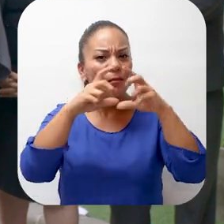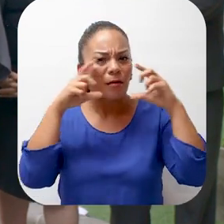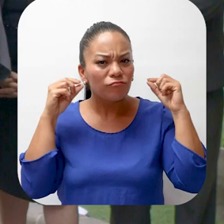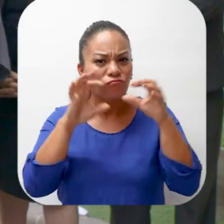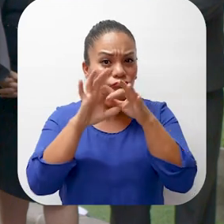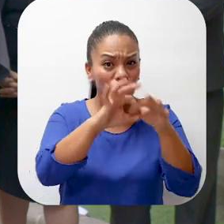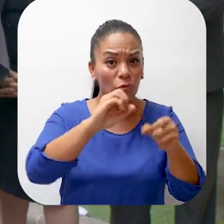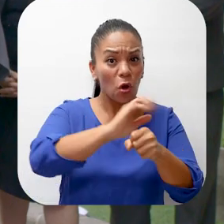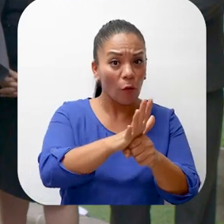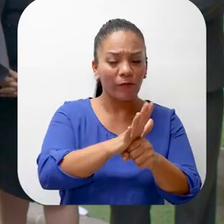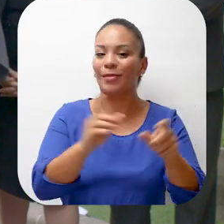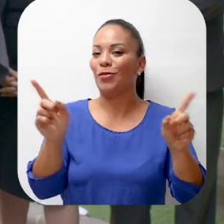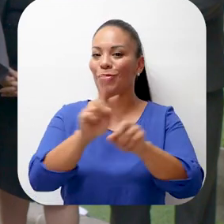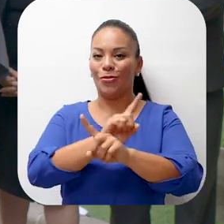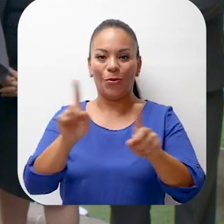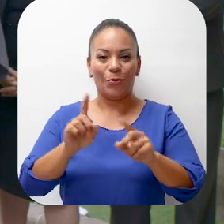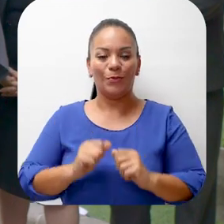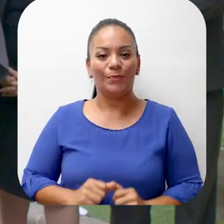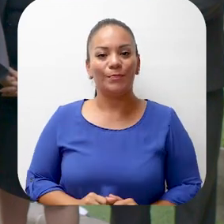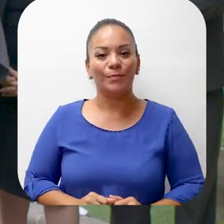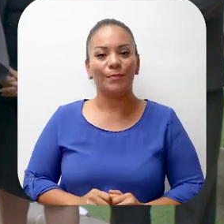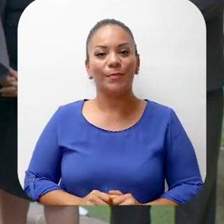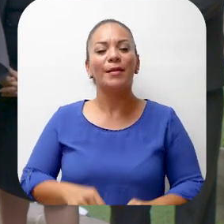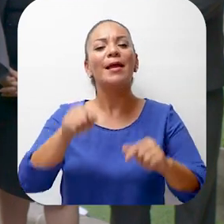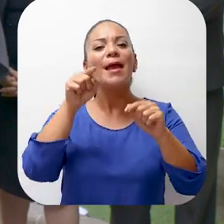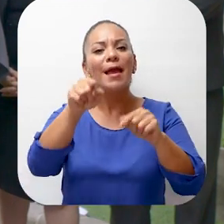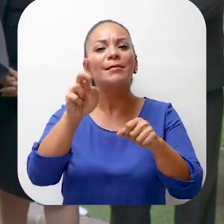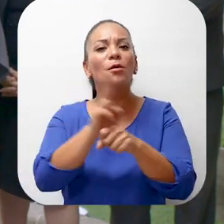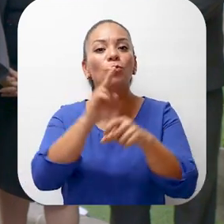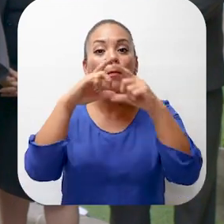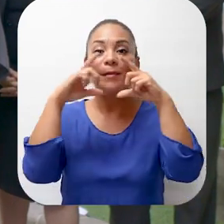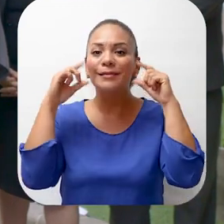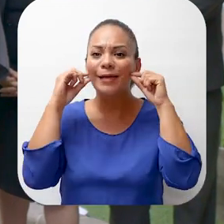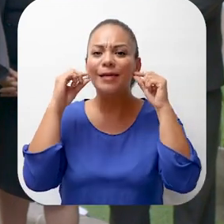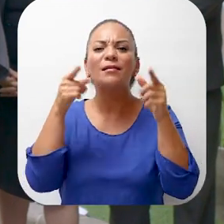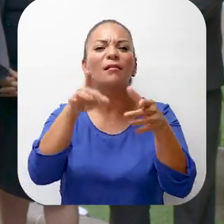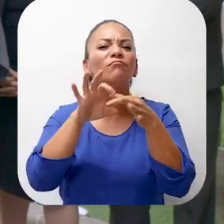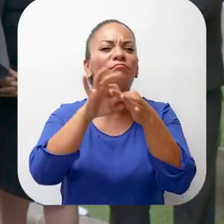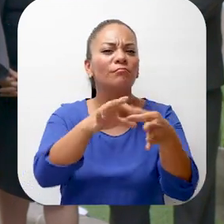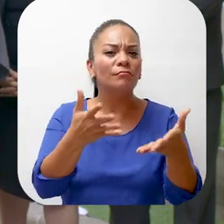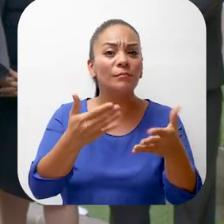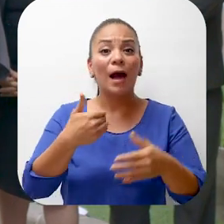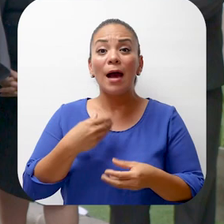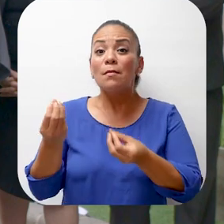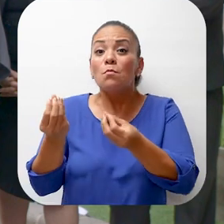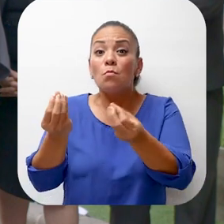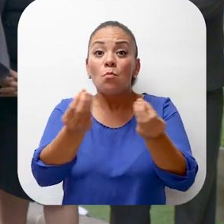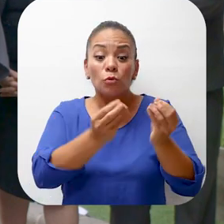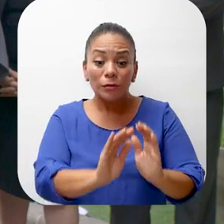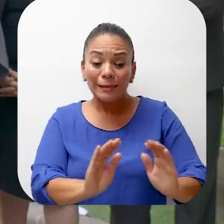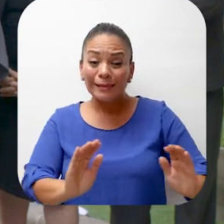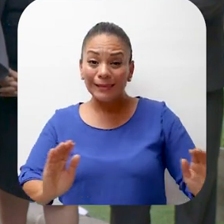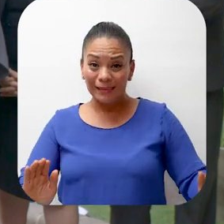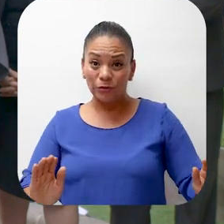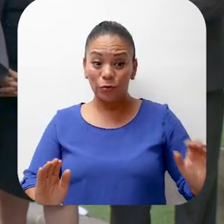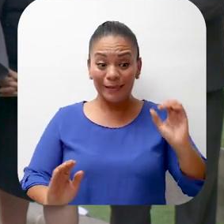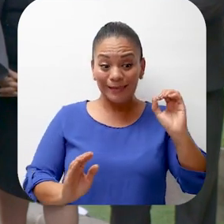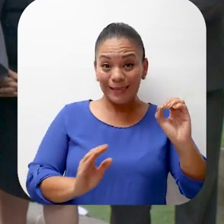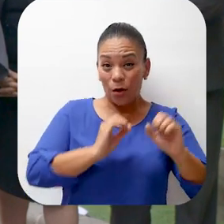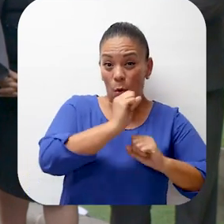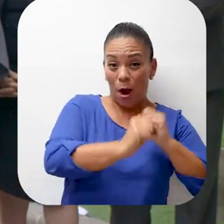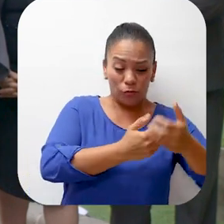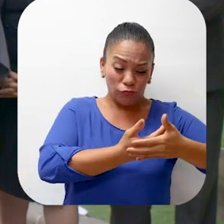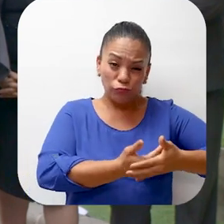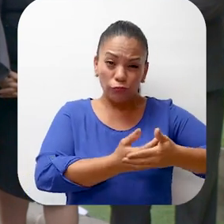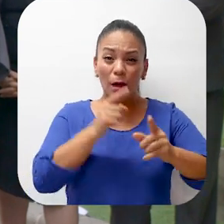que ver con el COVID-19. Esto tiene que ver con que hay muchísimos niños de 0 a